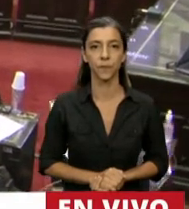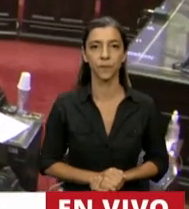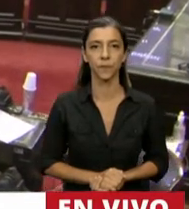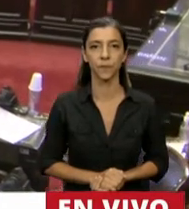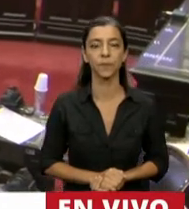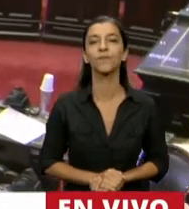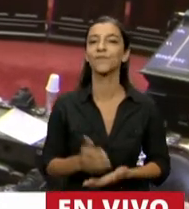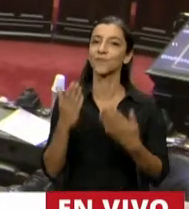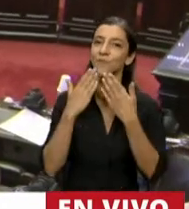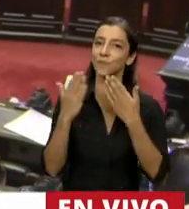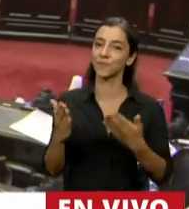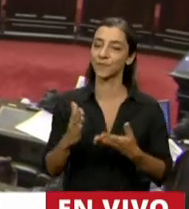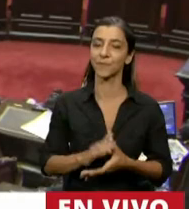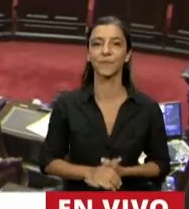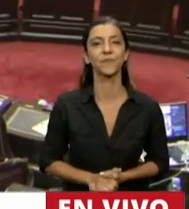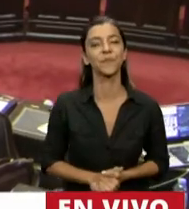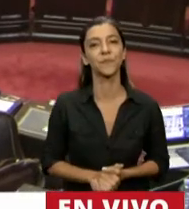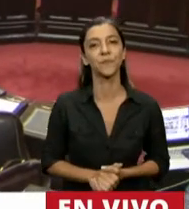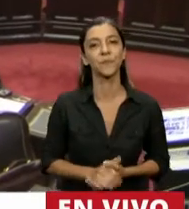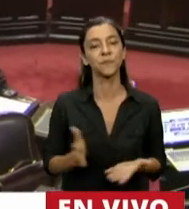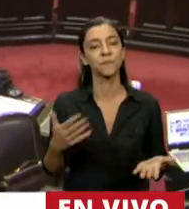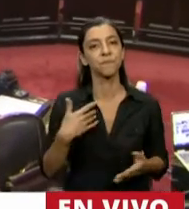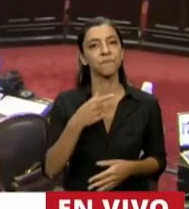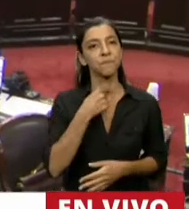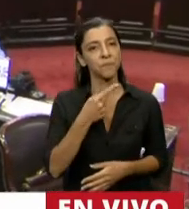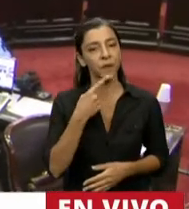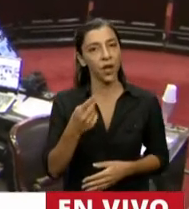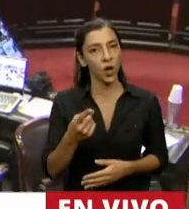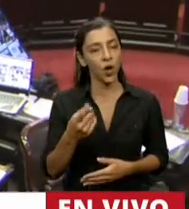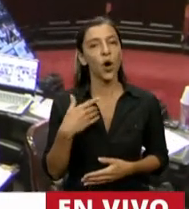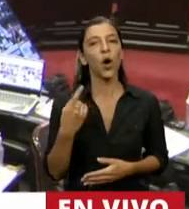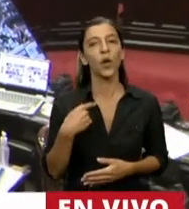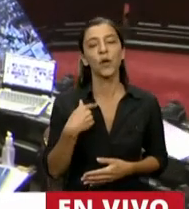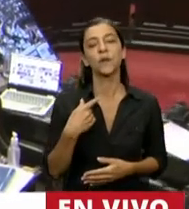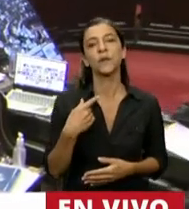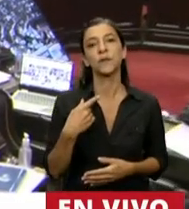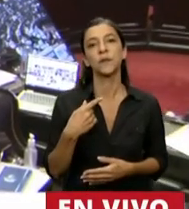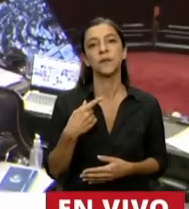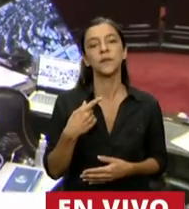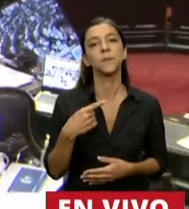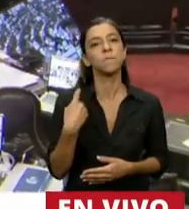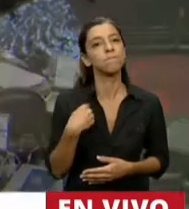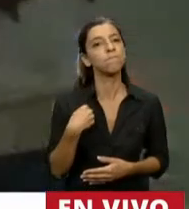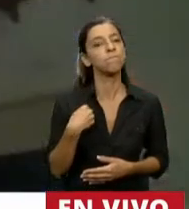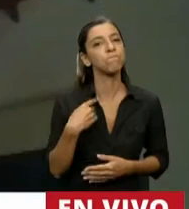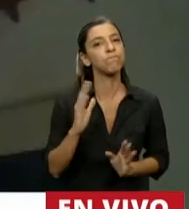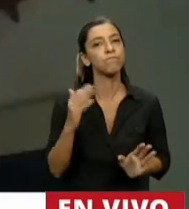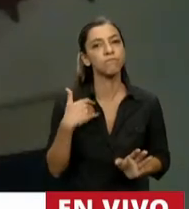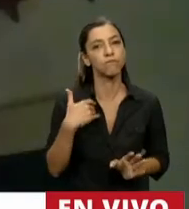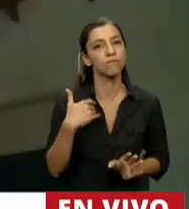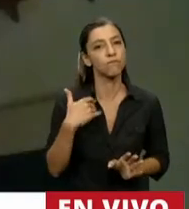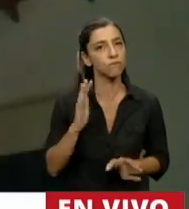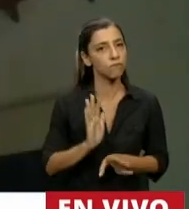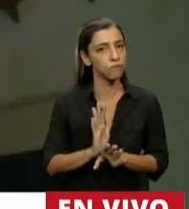Muchas gracias. En primer lugar y como cuestión preliminar, ratifico la reserva de nulidad